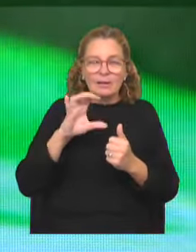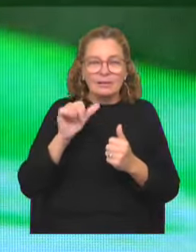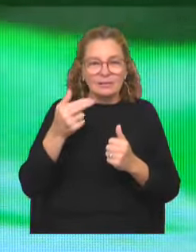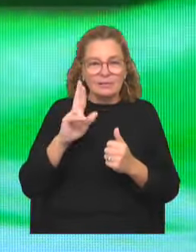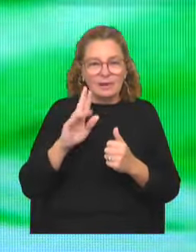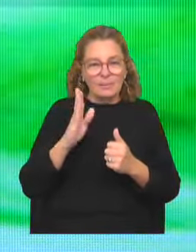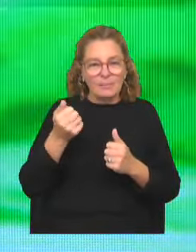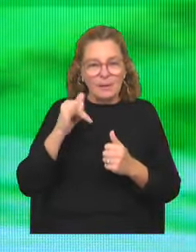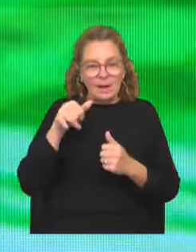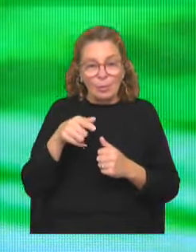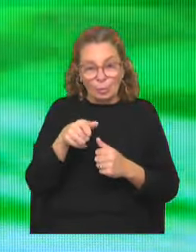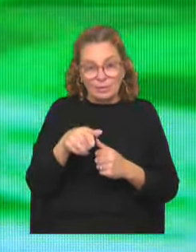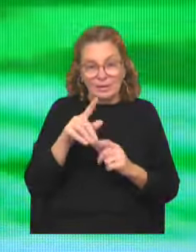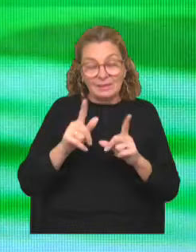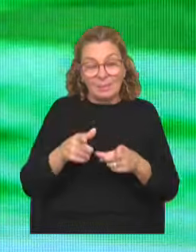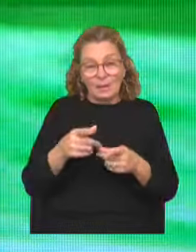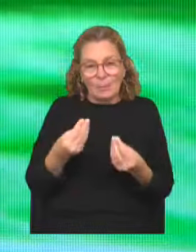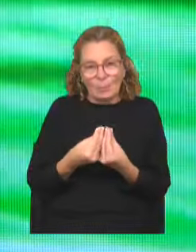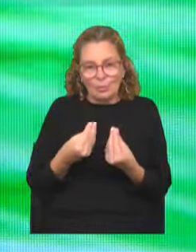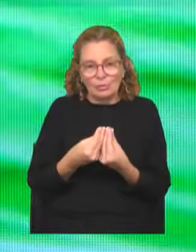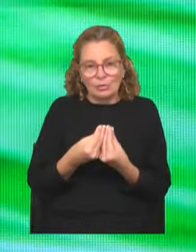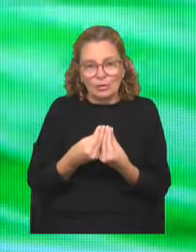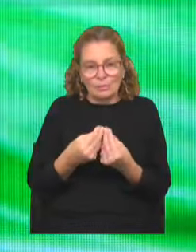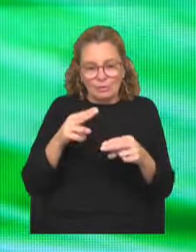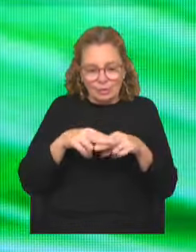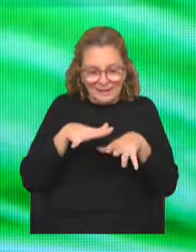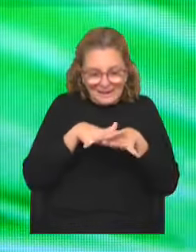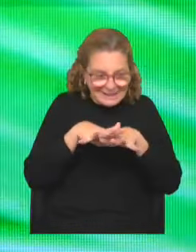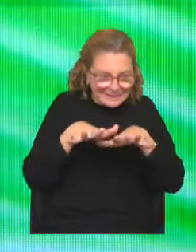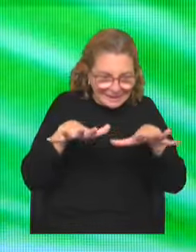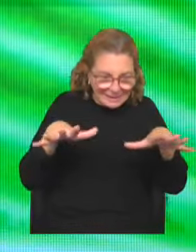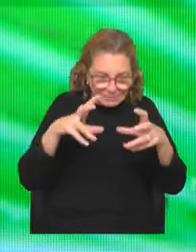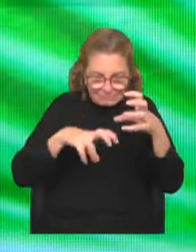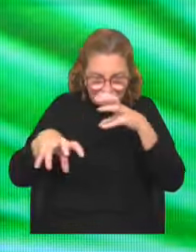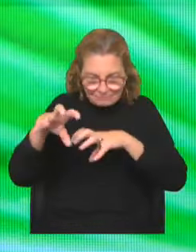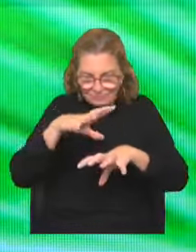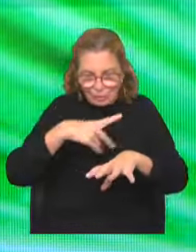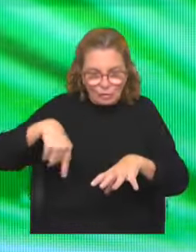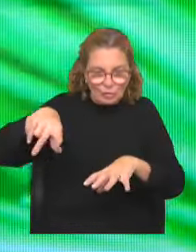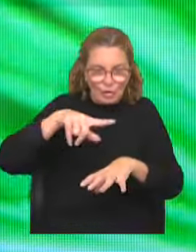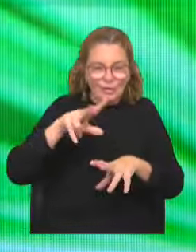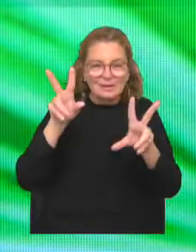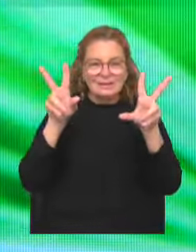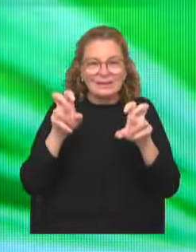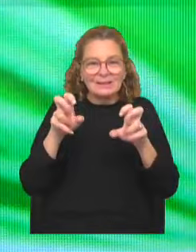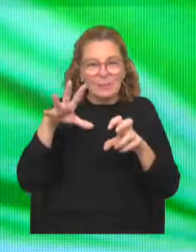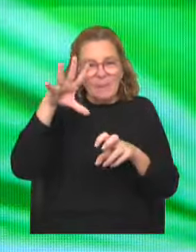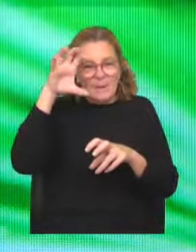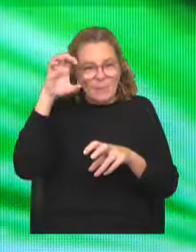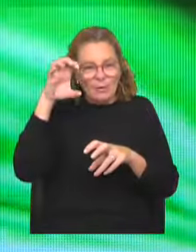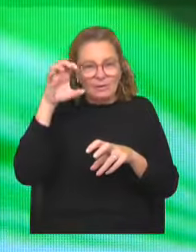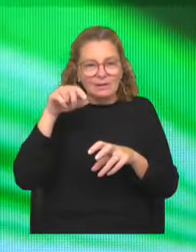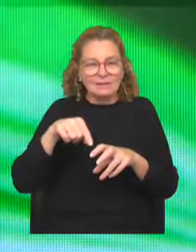ustedes también. Fue realmente una red de redes que logramos en este tema de la memoria.